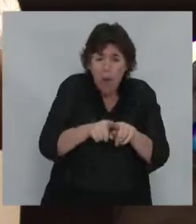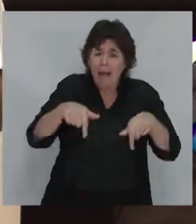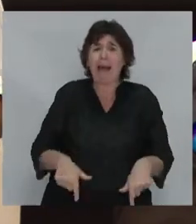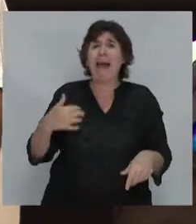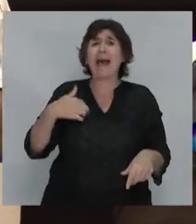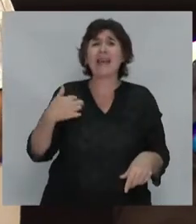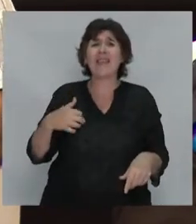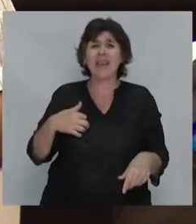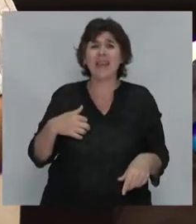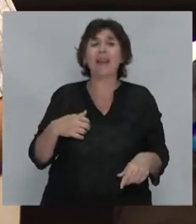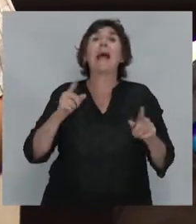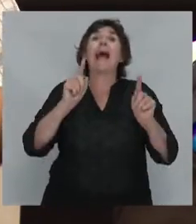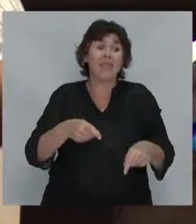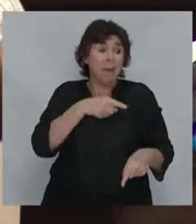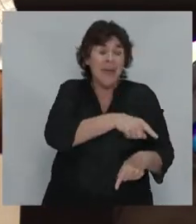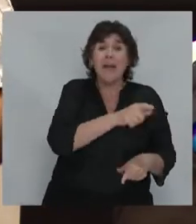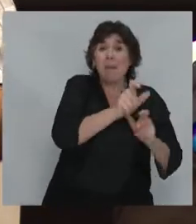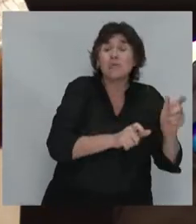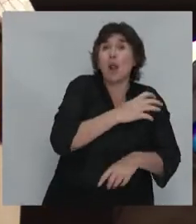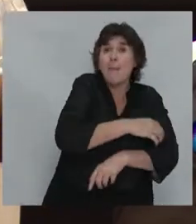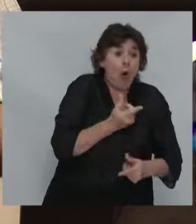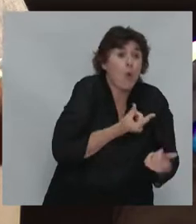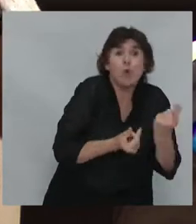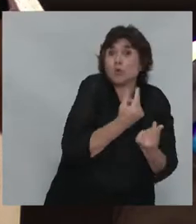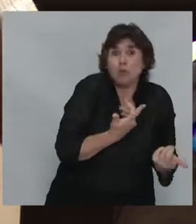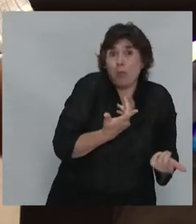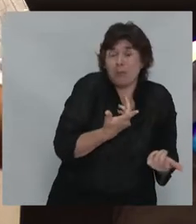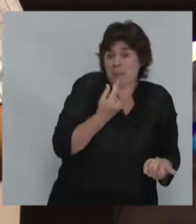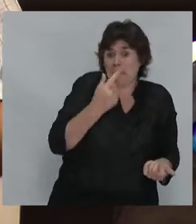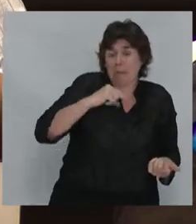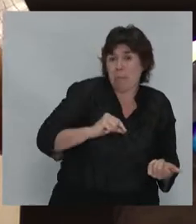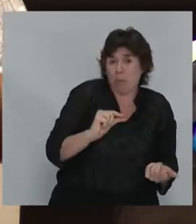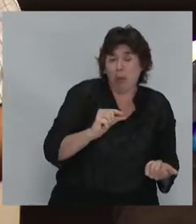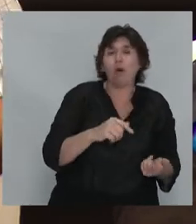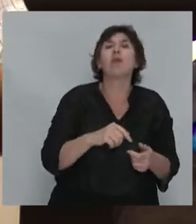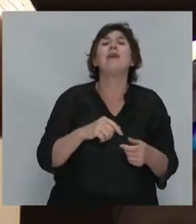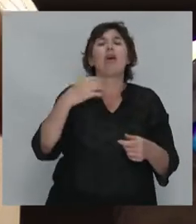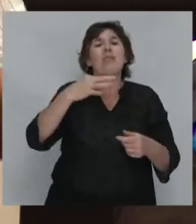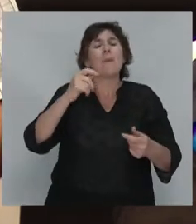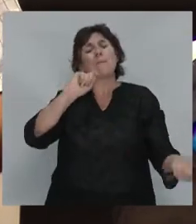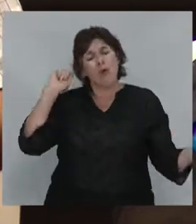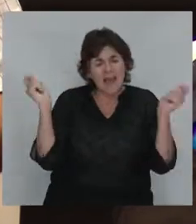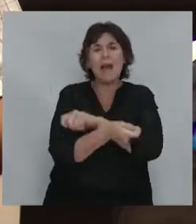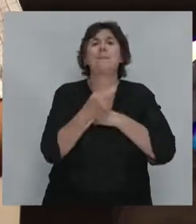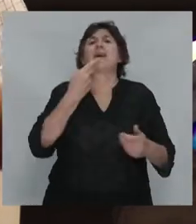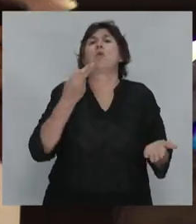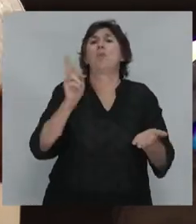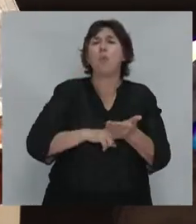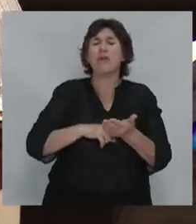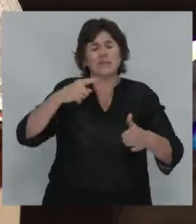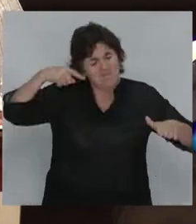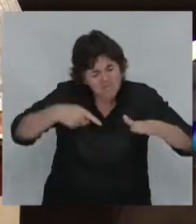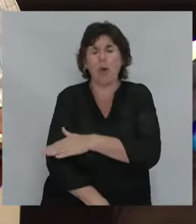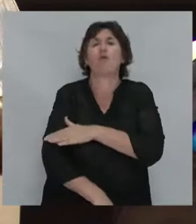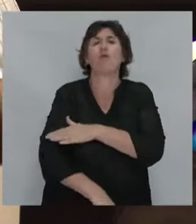Encima se les baja el consumo a los pobres. Hay que ir a un sistema de reforma tributaria muy profundo para que los